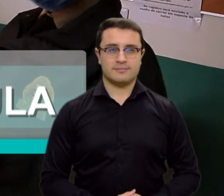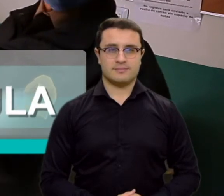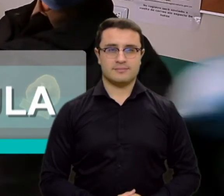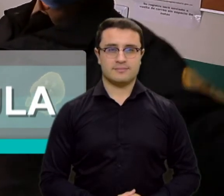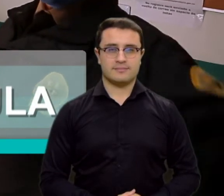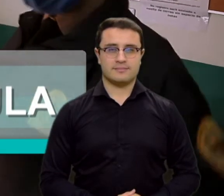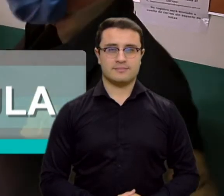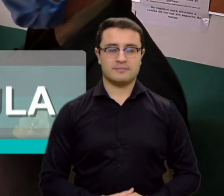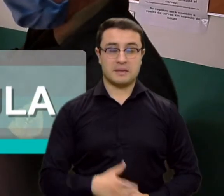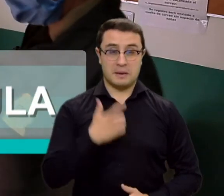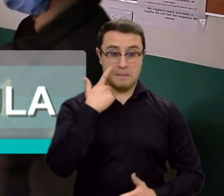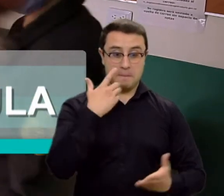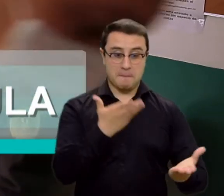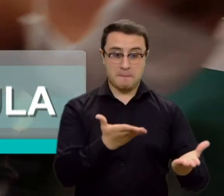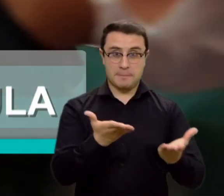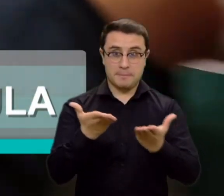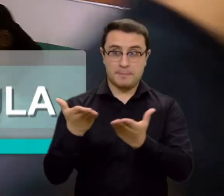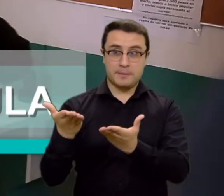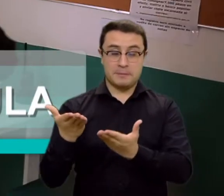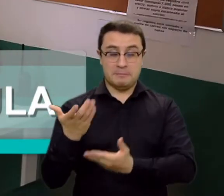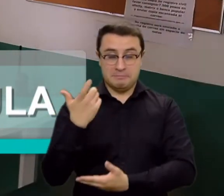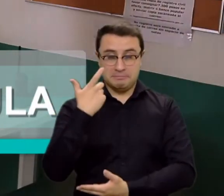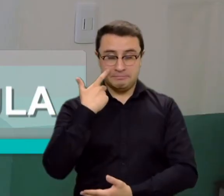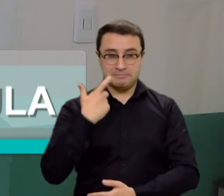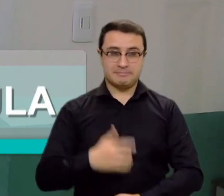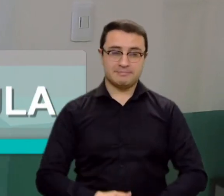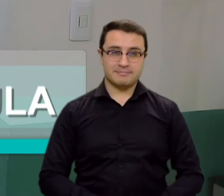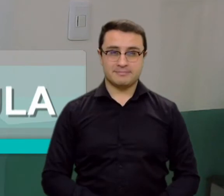Por favor, ¿cómo haces? ¿Qué tal que lo llaman?